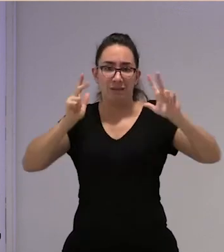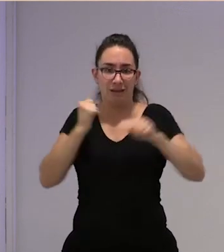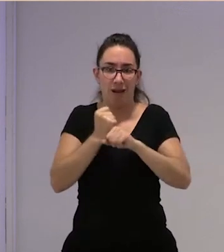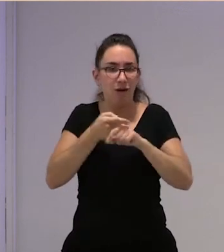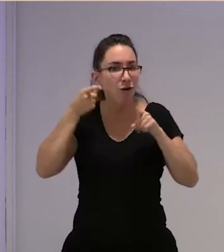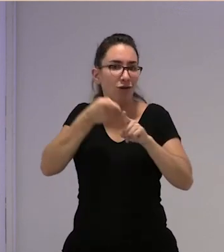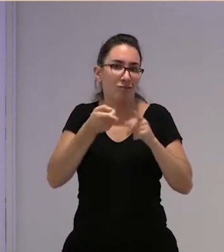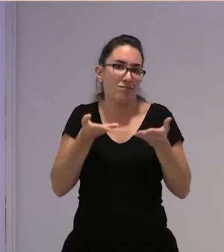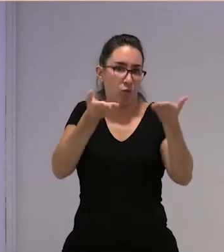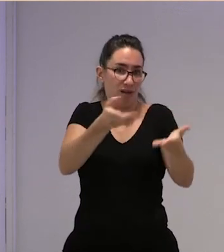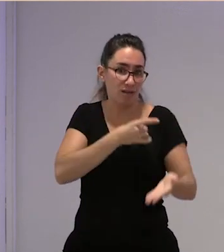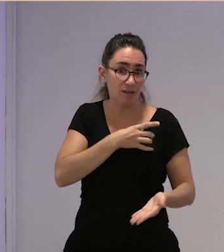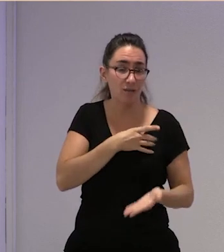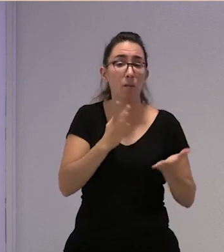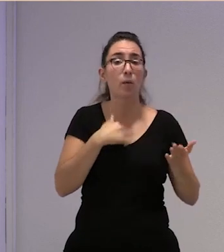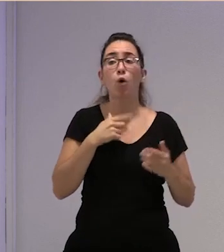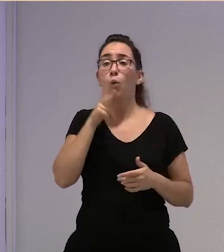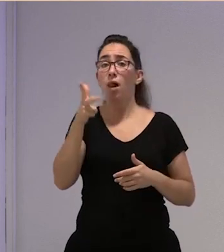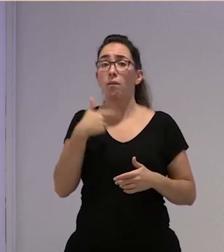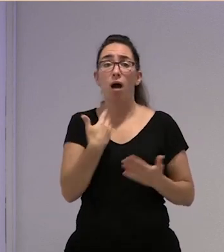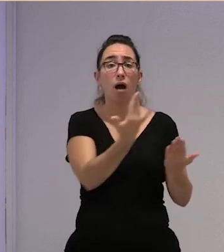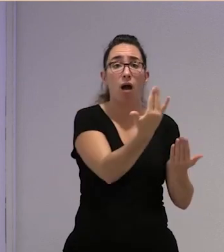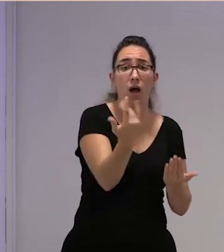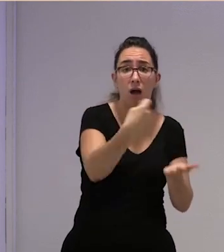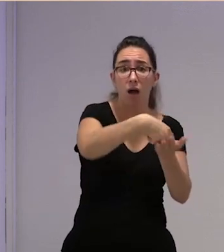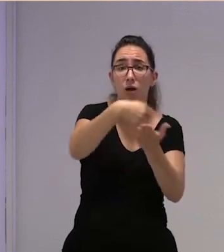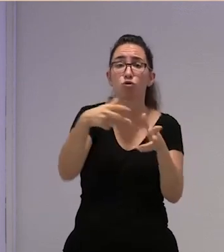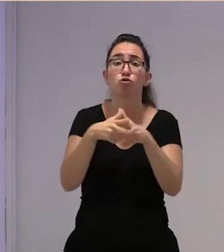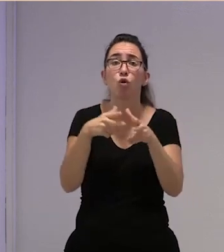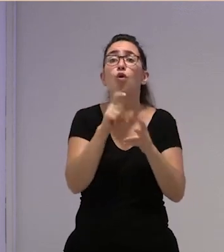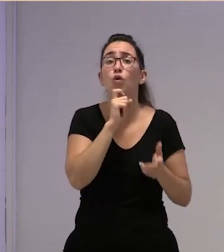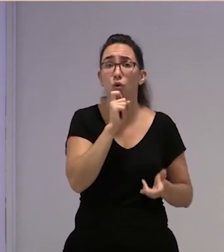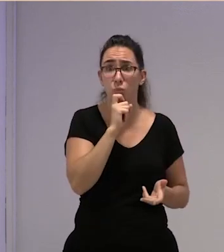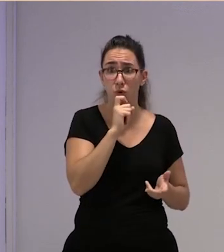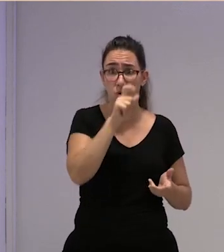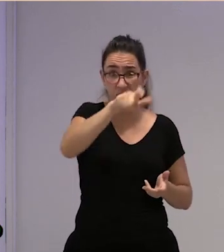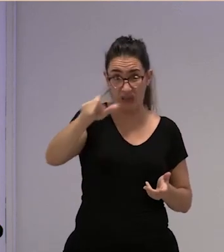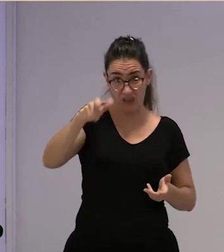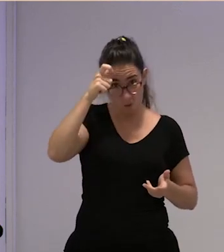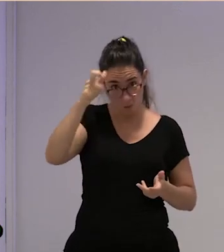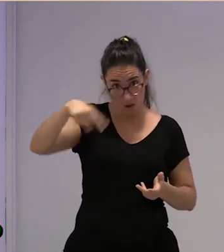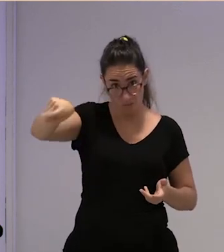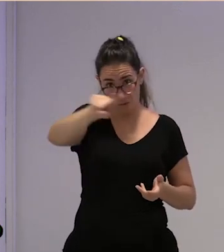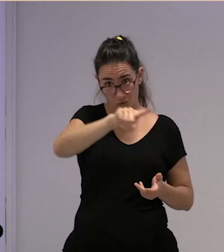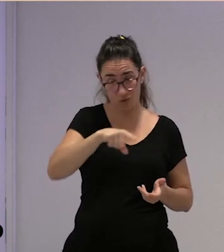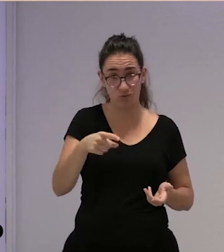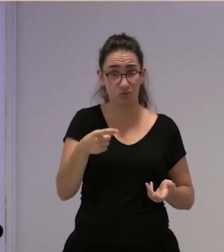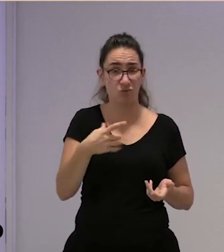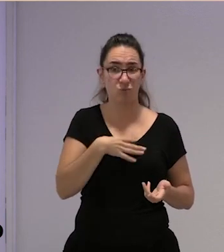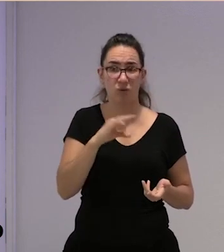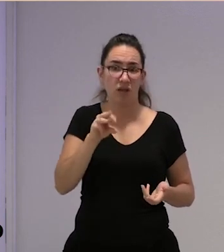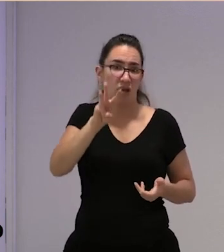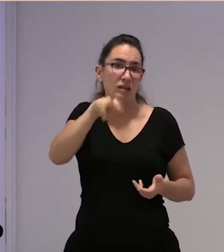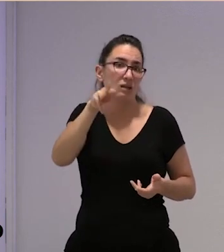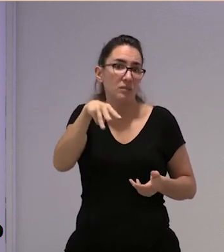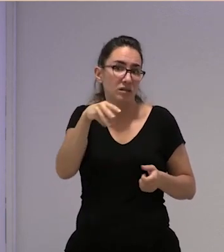Huelva a quién le vamos a pedir la afiliación o de dónde salen las afiliaciones de la gente de los pueblos que apenas ha quedado con tres meses de trabajo en el